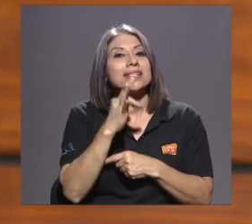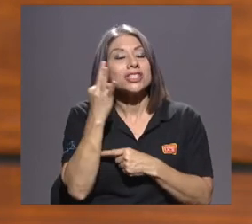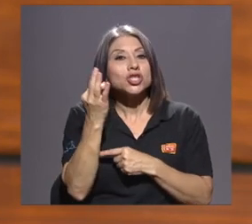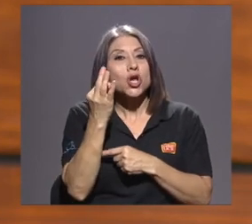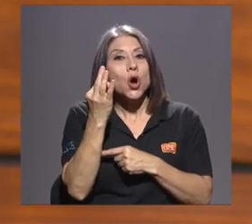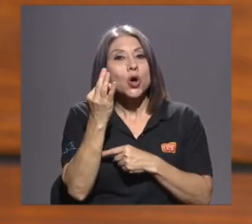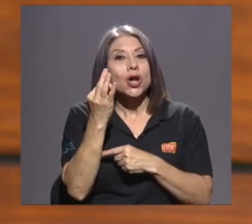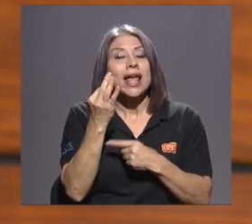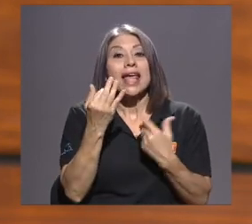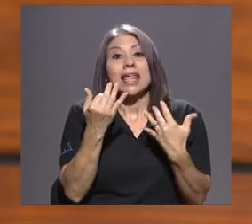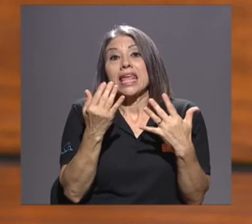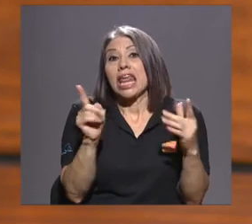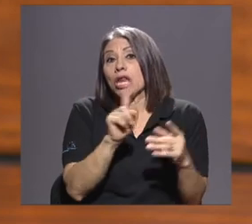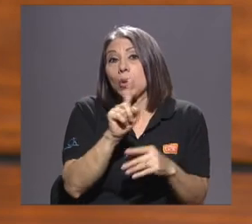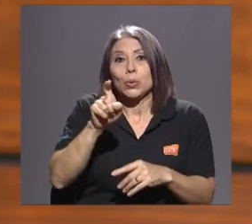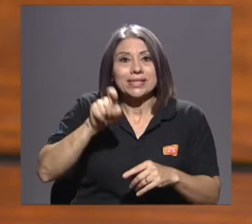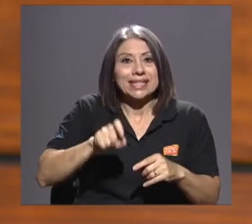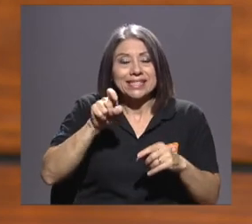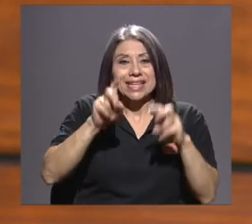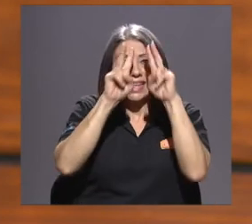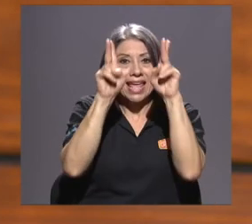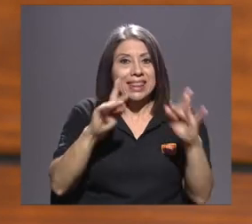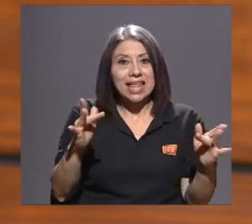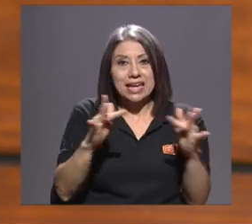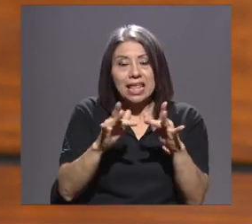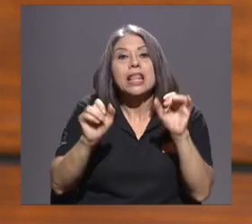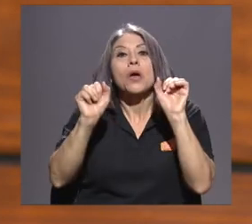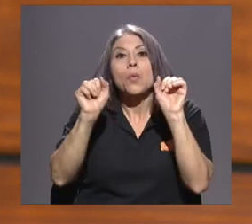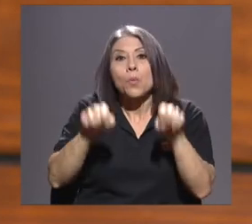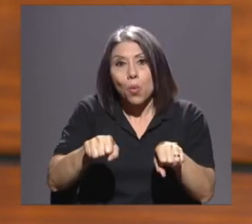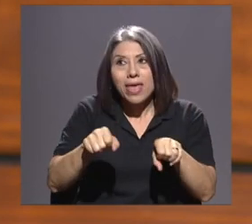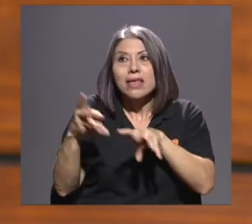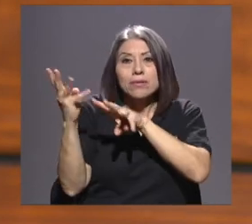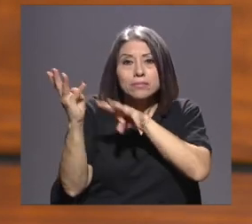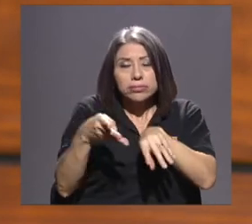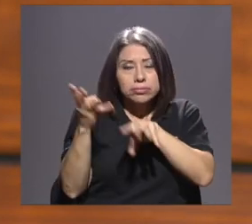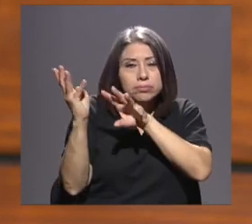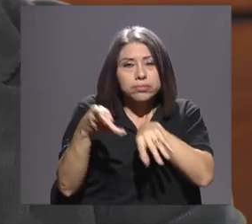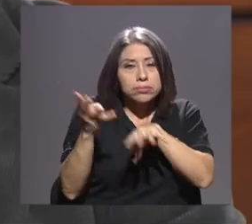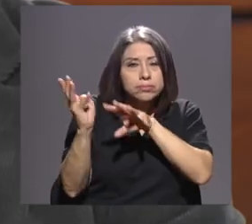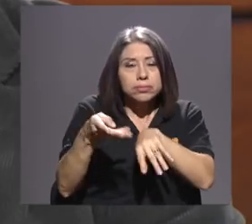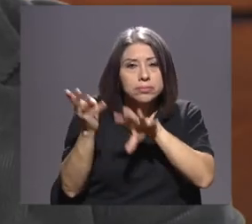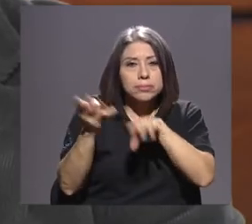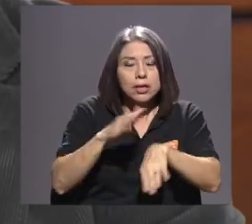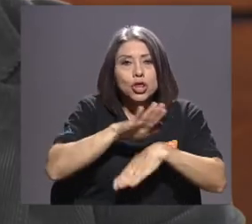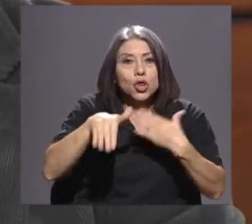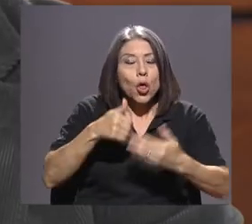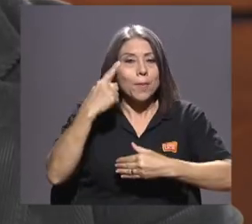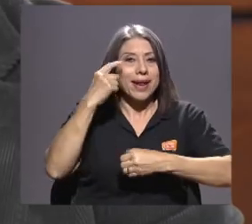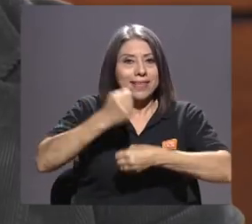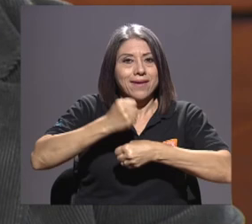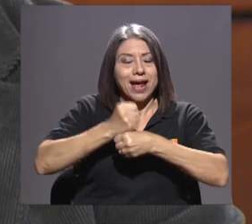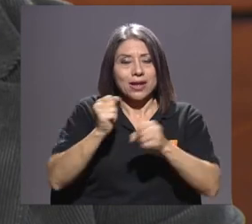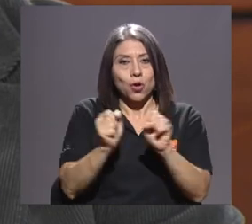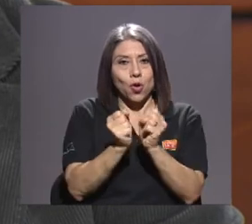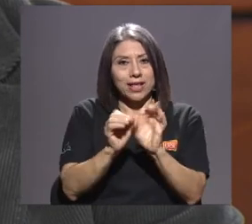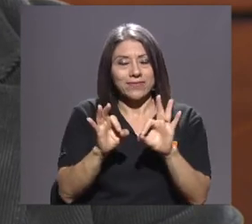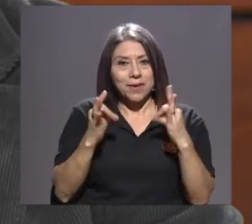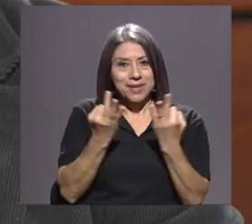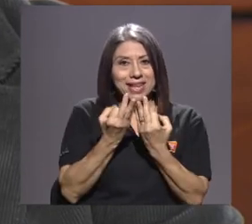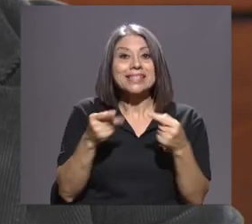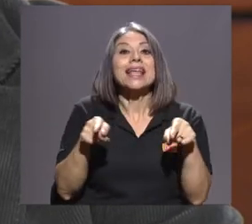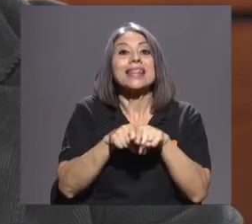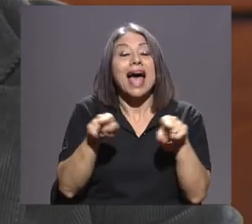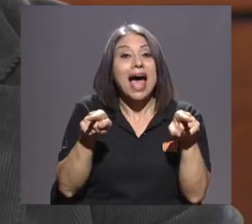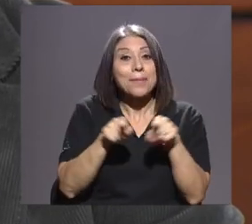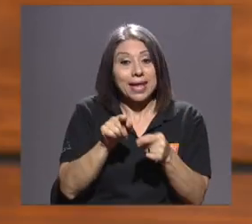necesita internet y que entonces se pueden descargar todas las herramientas para trabajar con las familias. Incluso está en